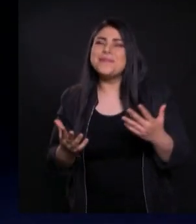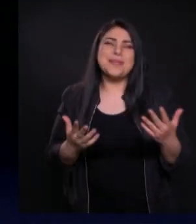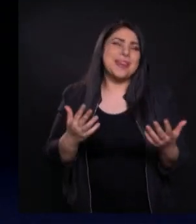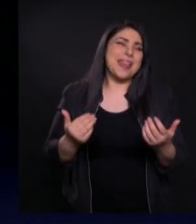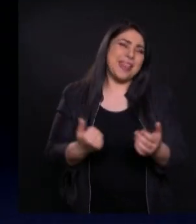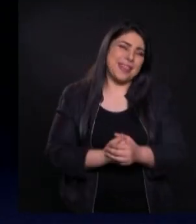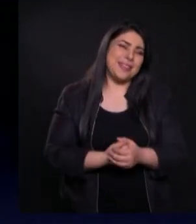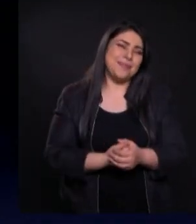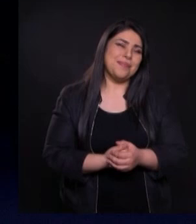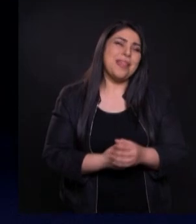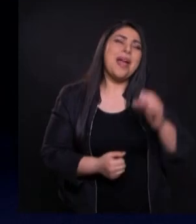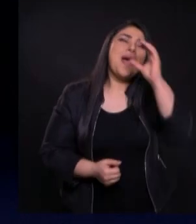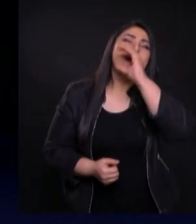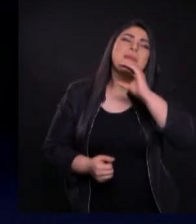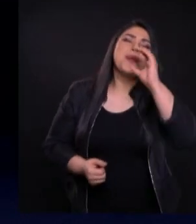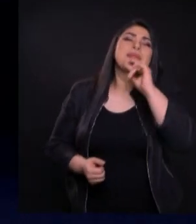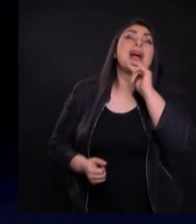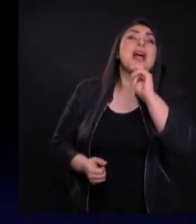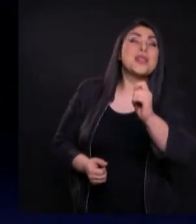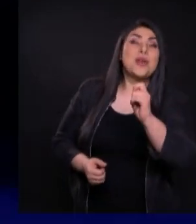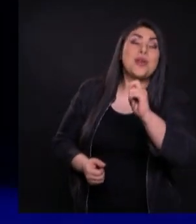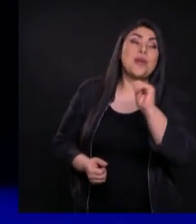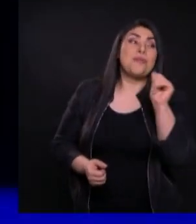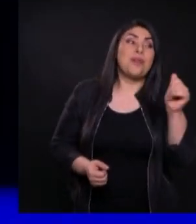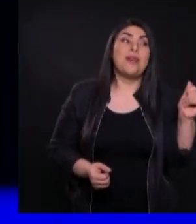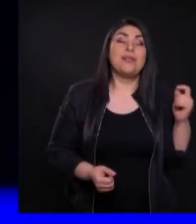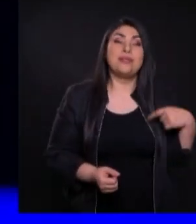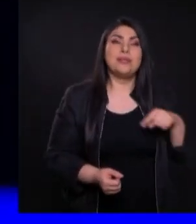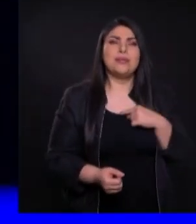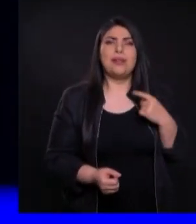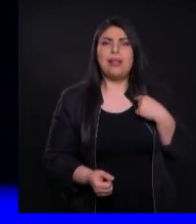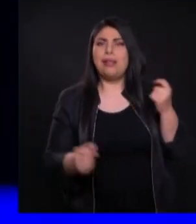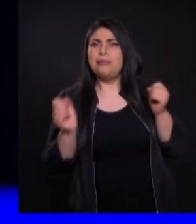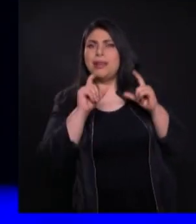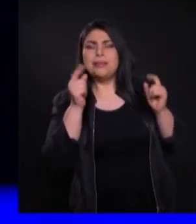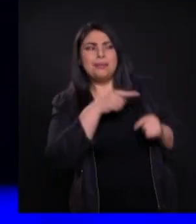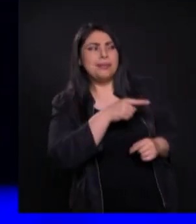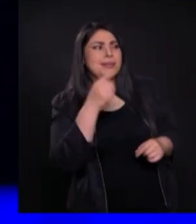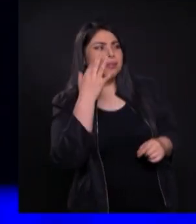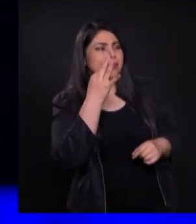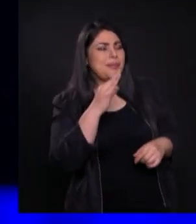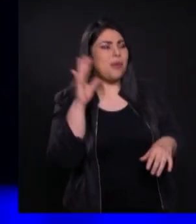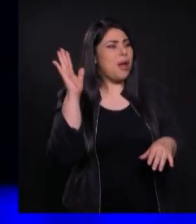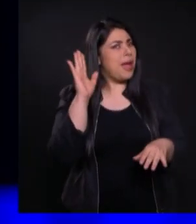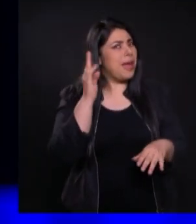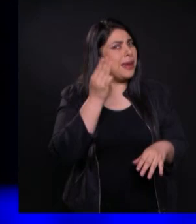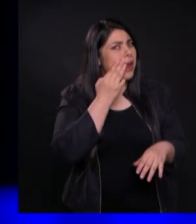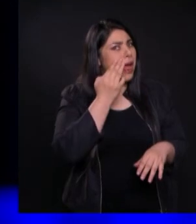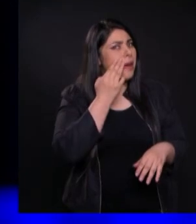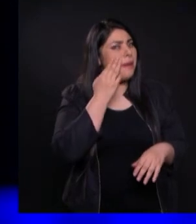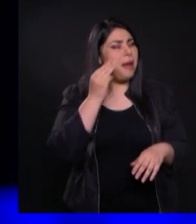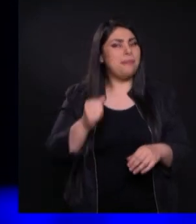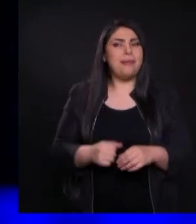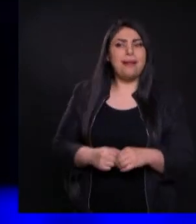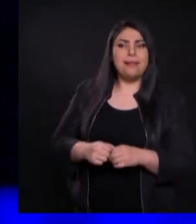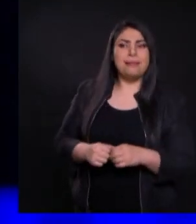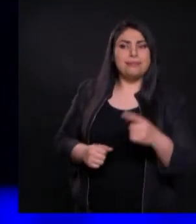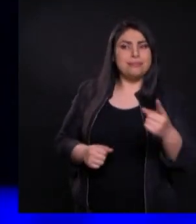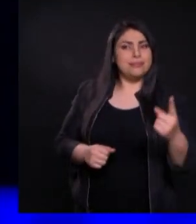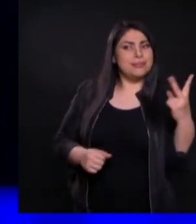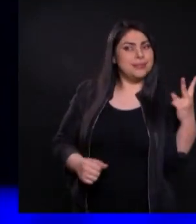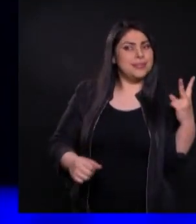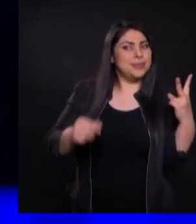buscar lo mejor para nosotros Y me llama la atención esta petición porque imagínese, la mamá de estos